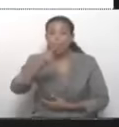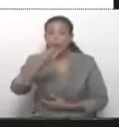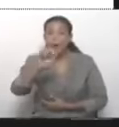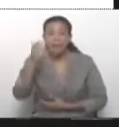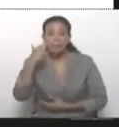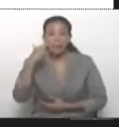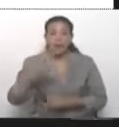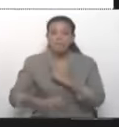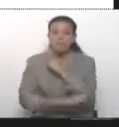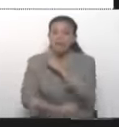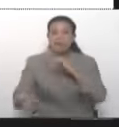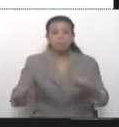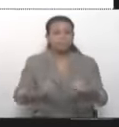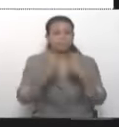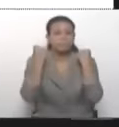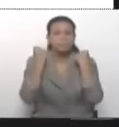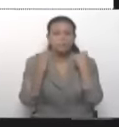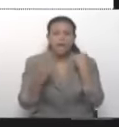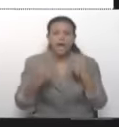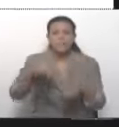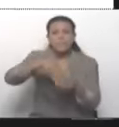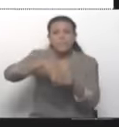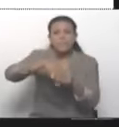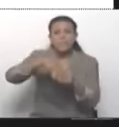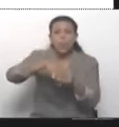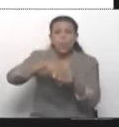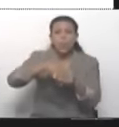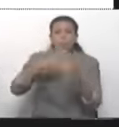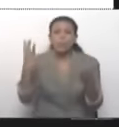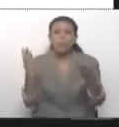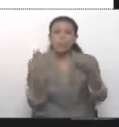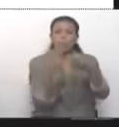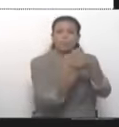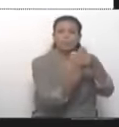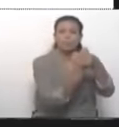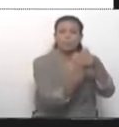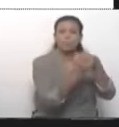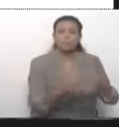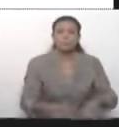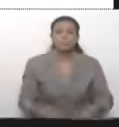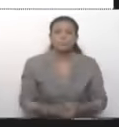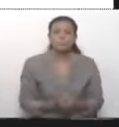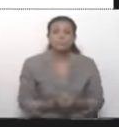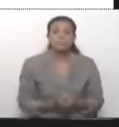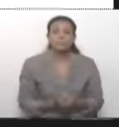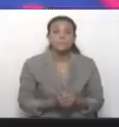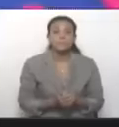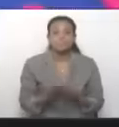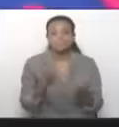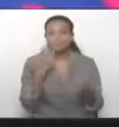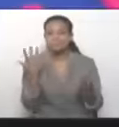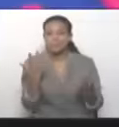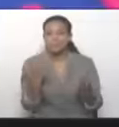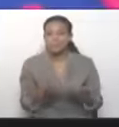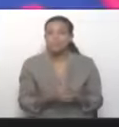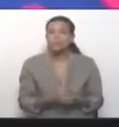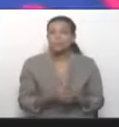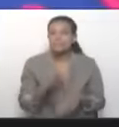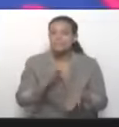Fraude y fracaso en las primarias, crónica de una muerte anunciada. Crónica de una muerte anunciada.